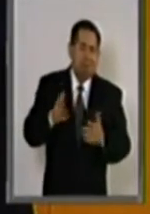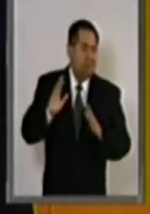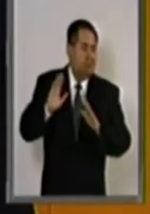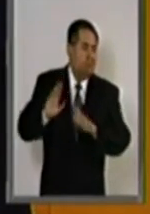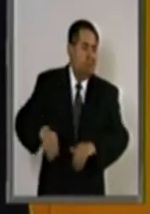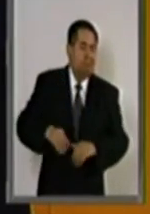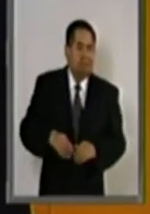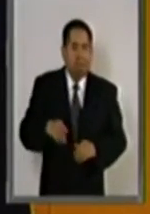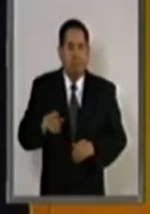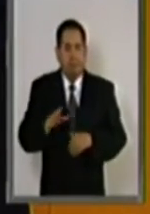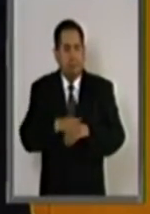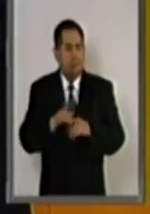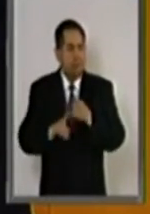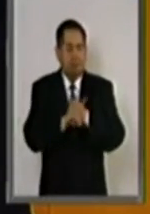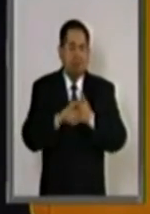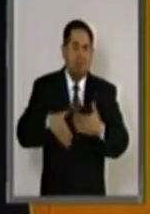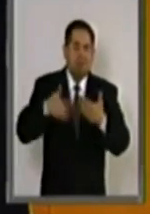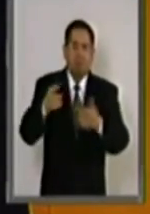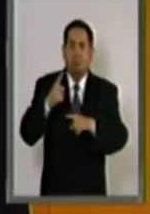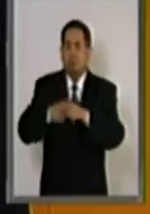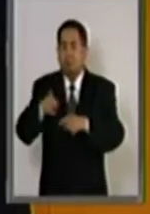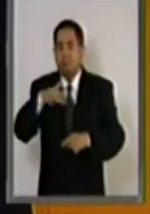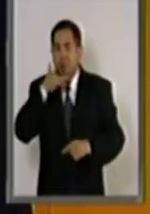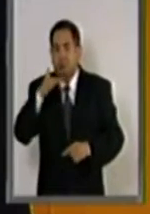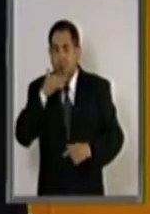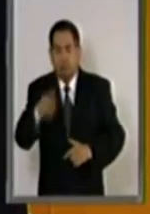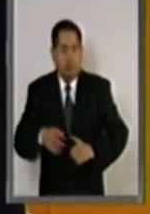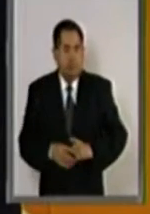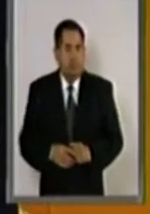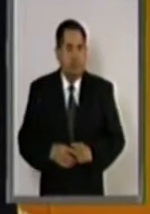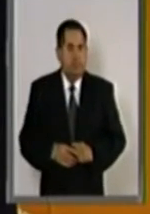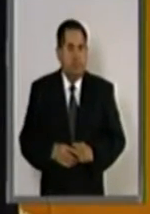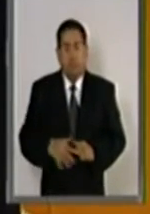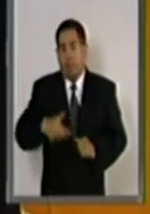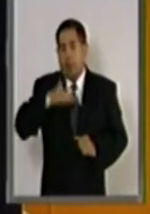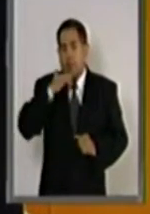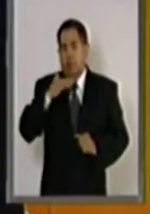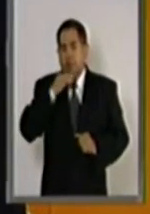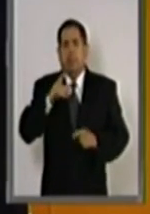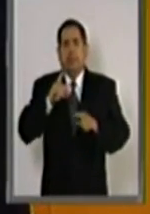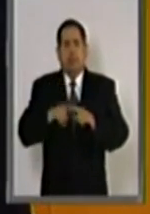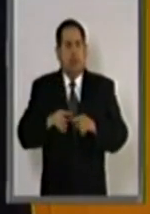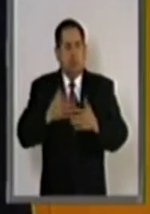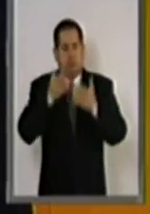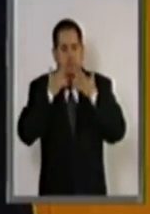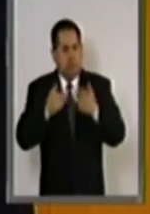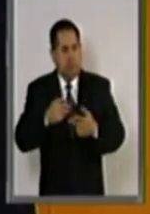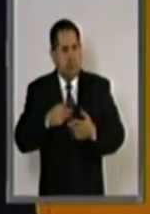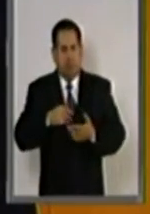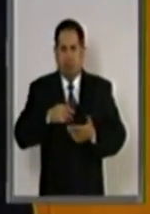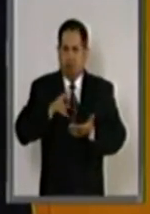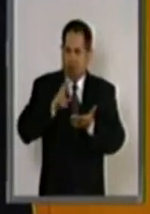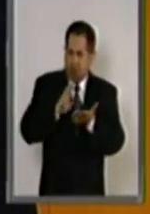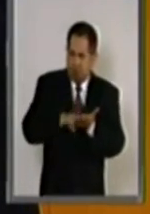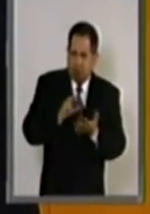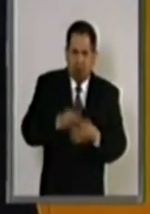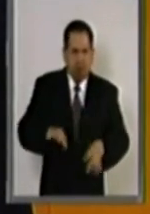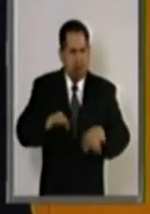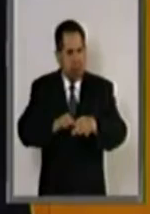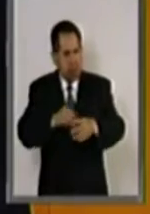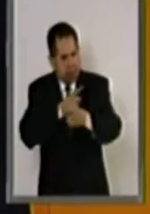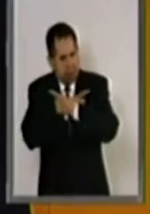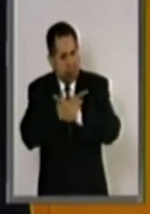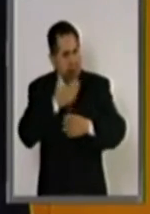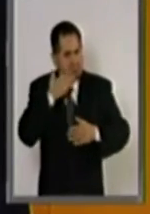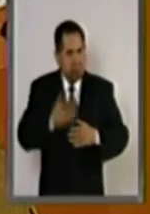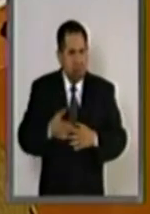incertidumbre entre la población. La corrupción representa la ausencia de valores y el desprestigio al marco